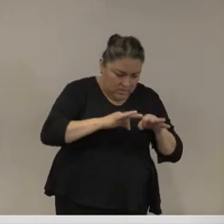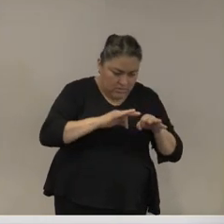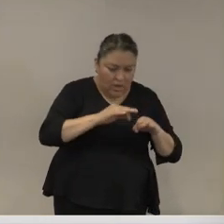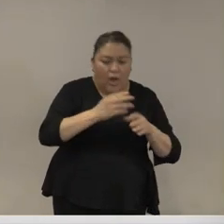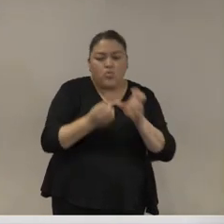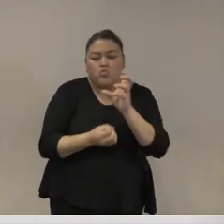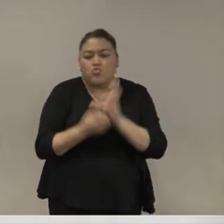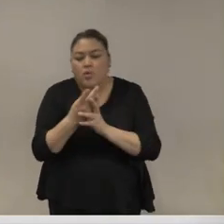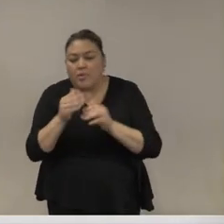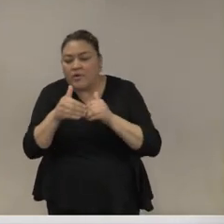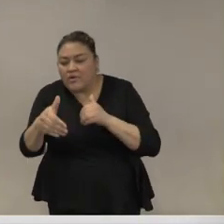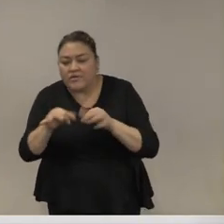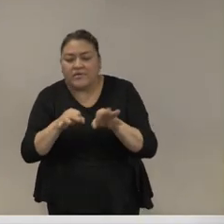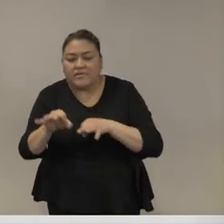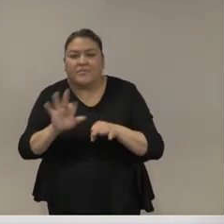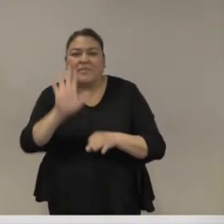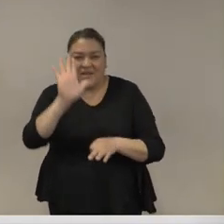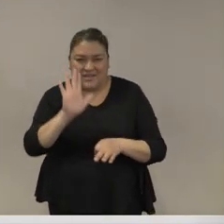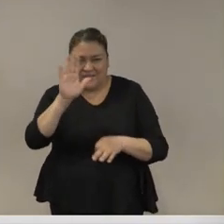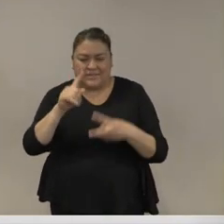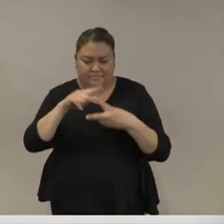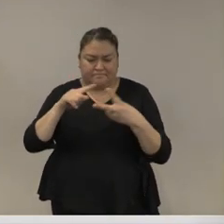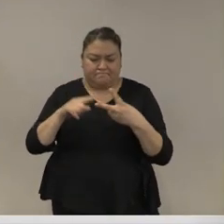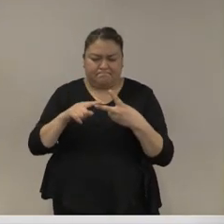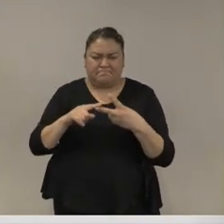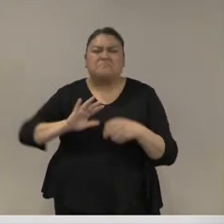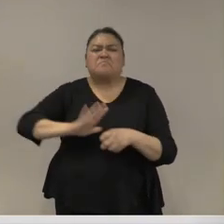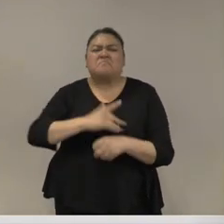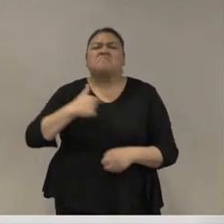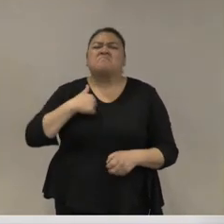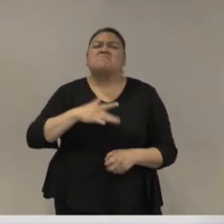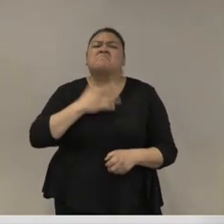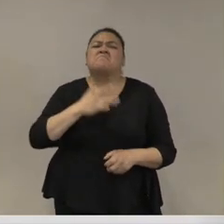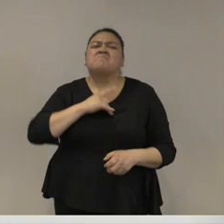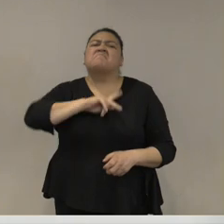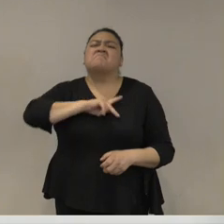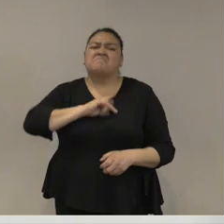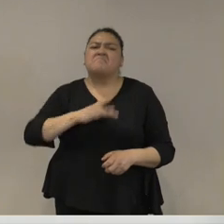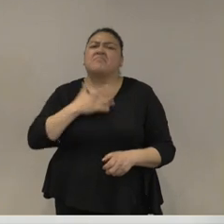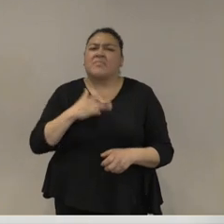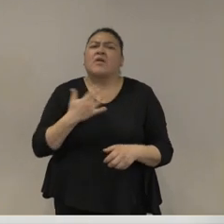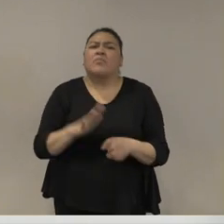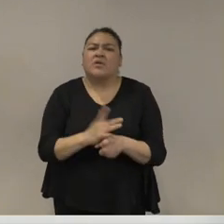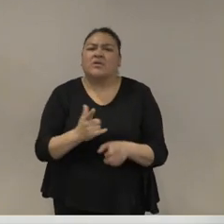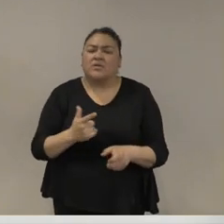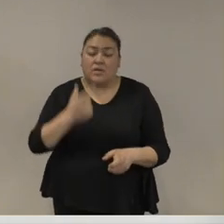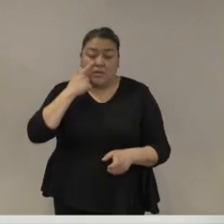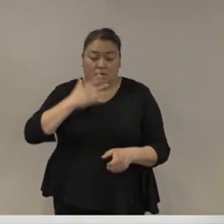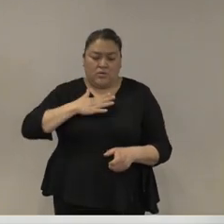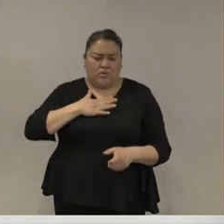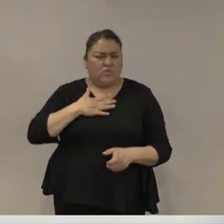pues porque esta experiencia me llevó a una contradicción